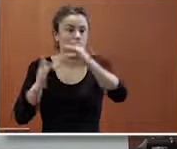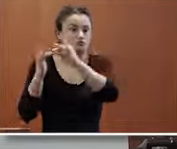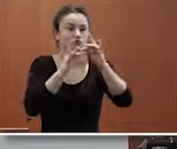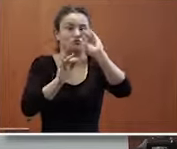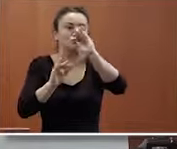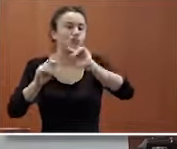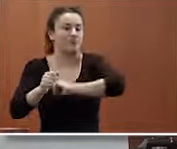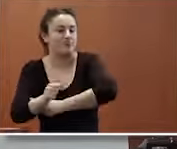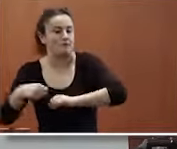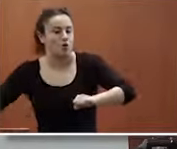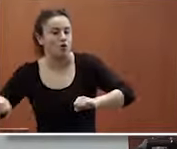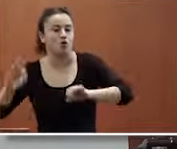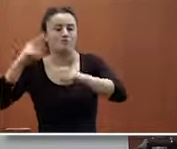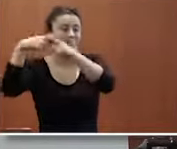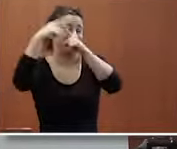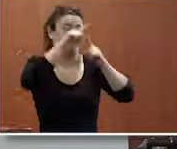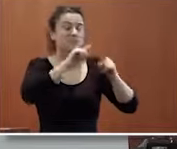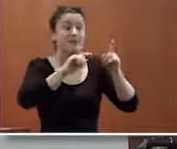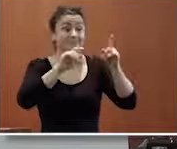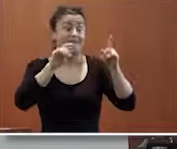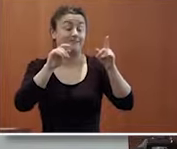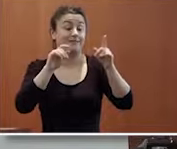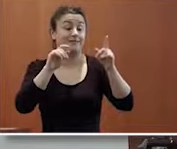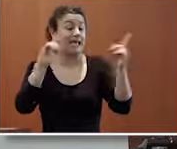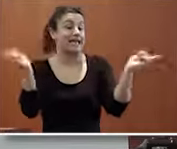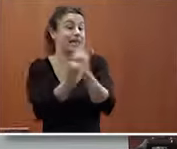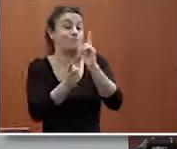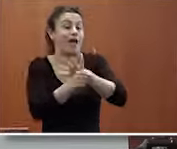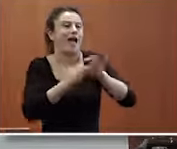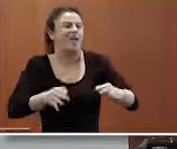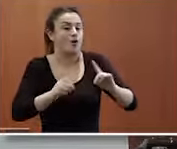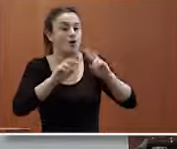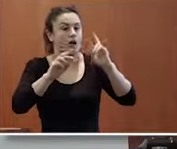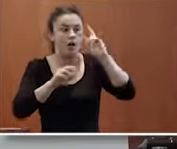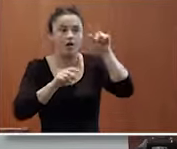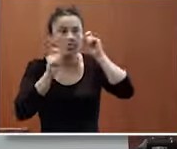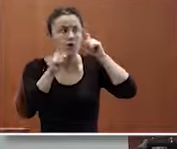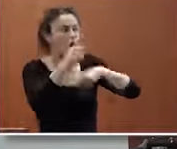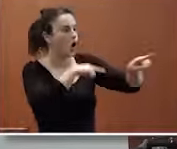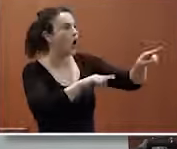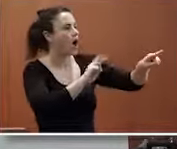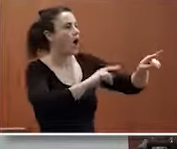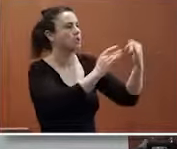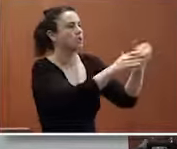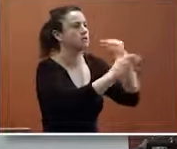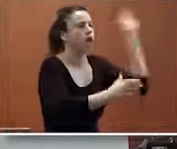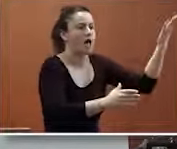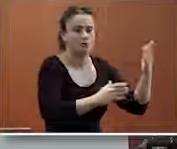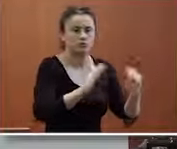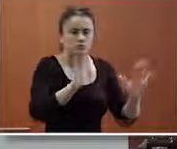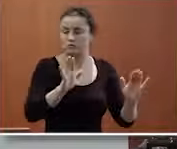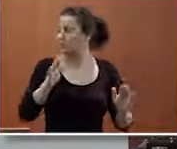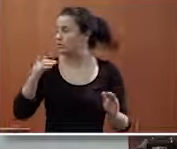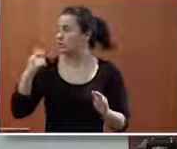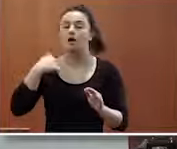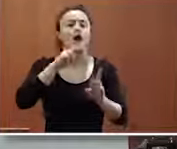materia que se dan cuenta de que hay mucha gente con mucho talento que tienen mayores complicaciones yo tampoco creo para desminificar aquí